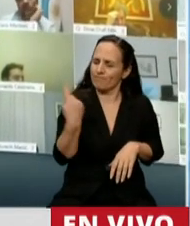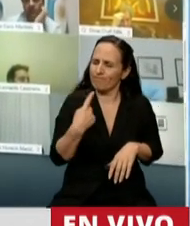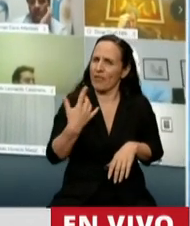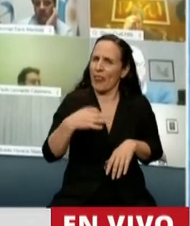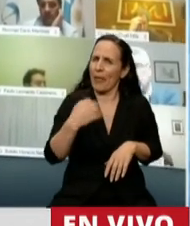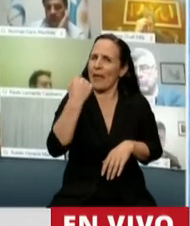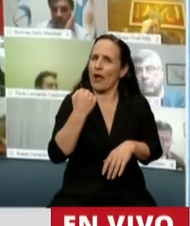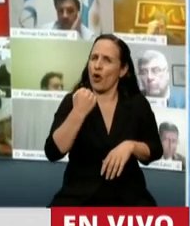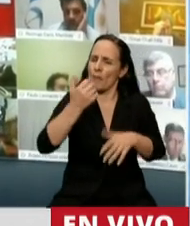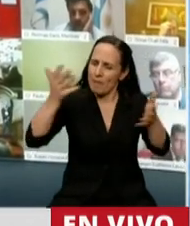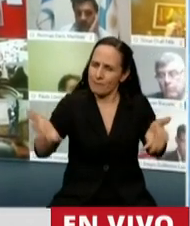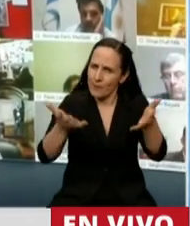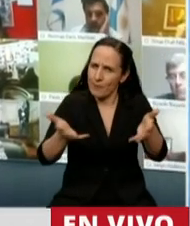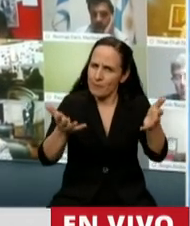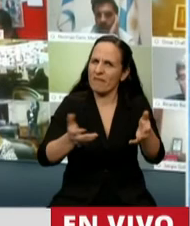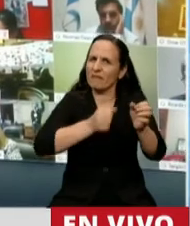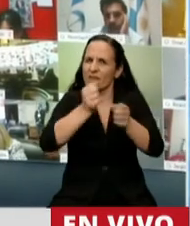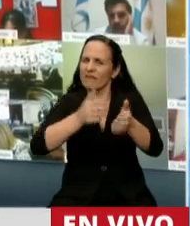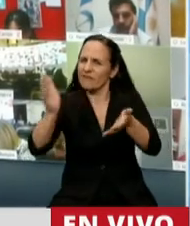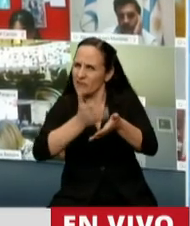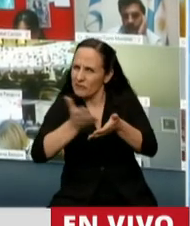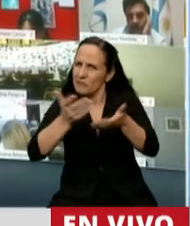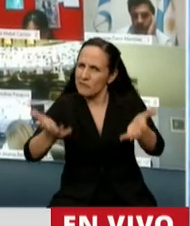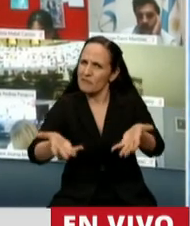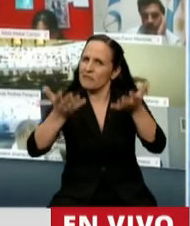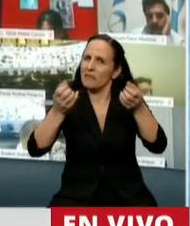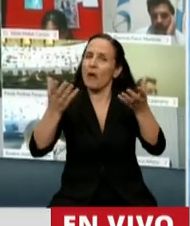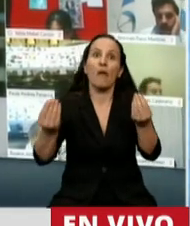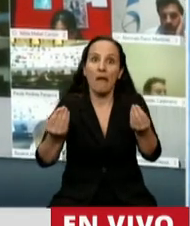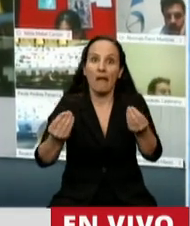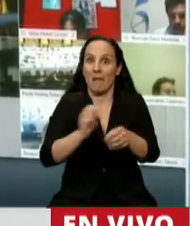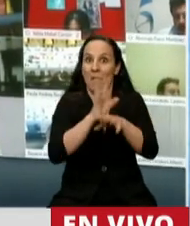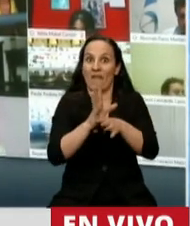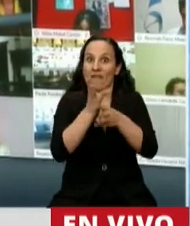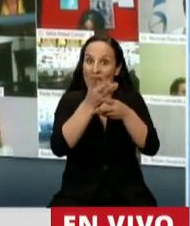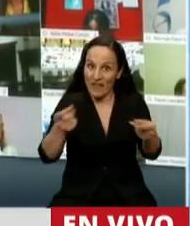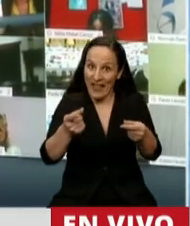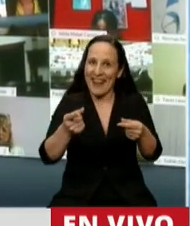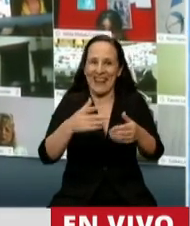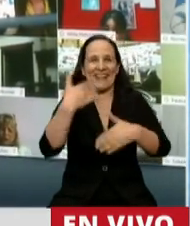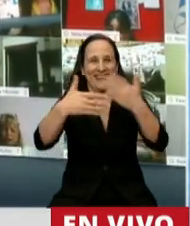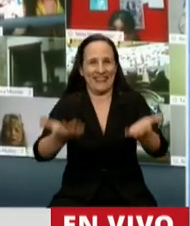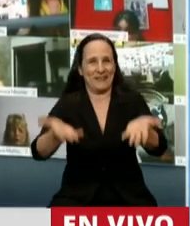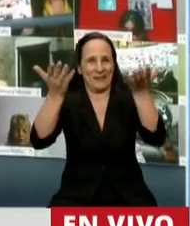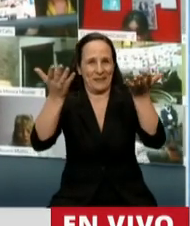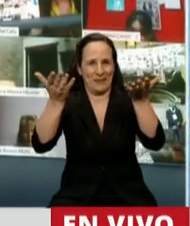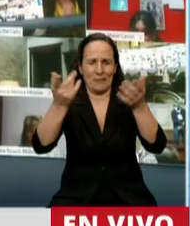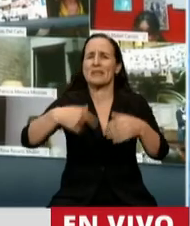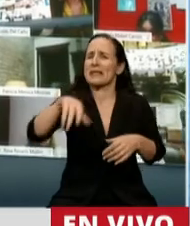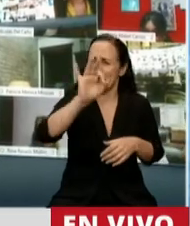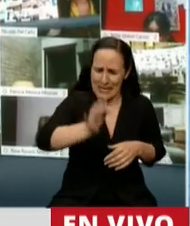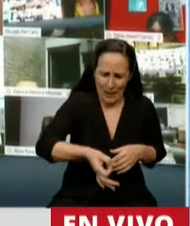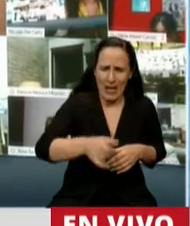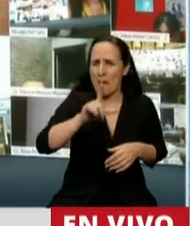que la economía y la producción argentina vuelvan a crecer después de la pandemia. Todos sabemos que no hay país, ni mercado, ni economía